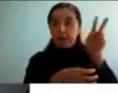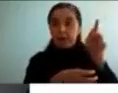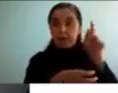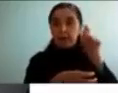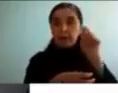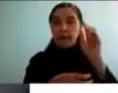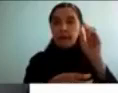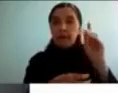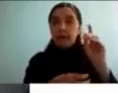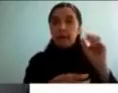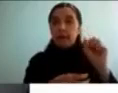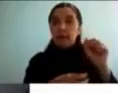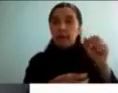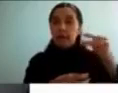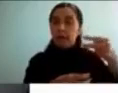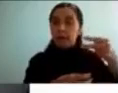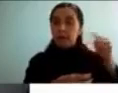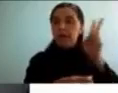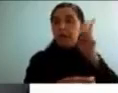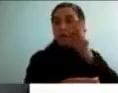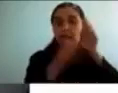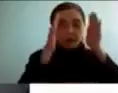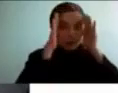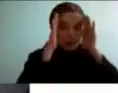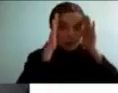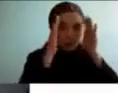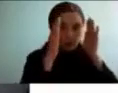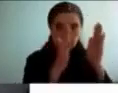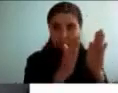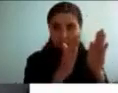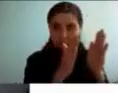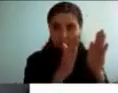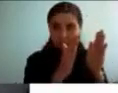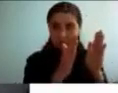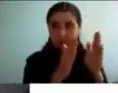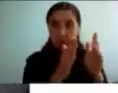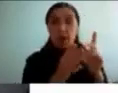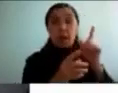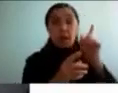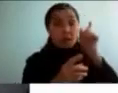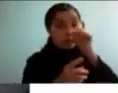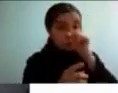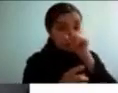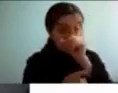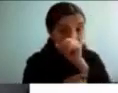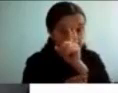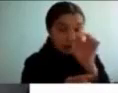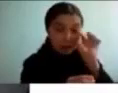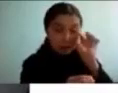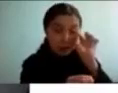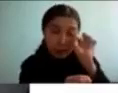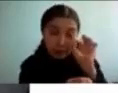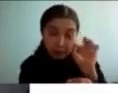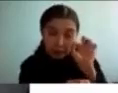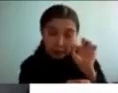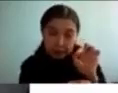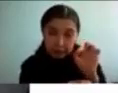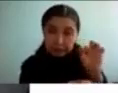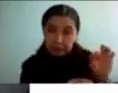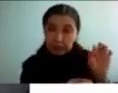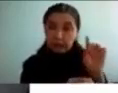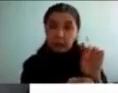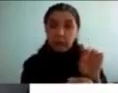pues una dificultad para percibir los detalles donde serían niños